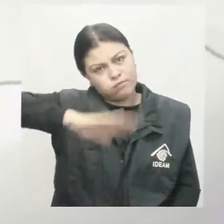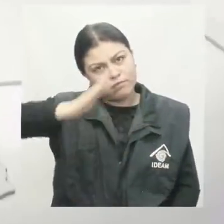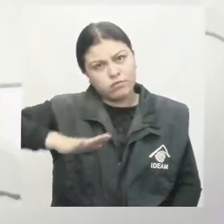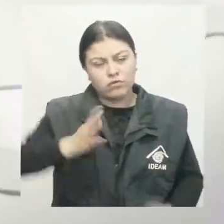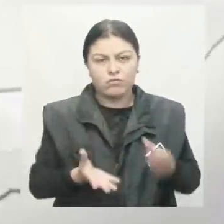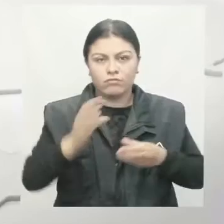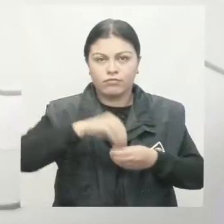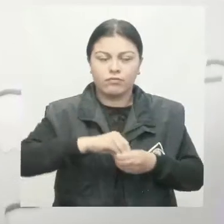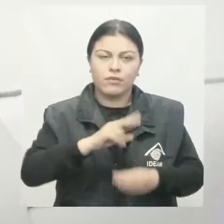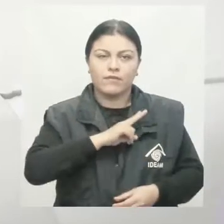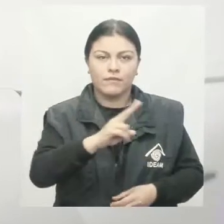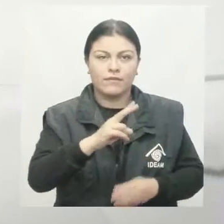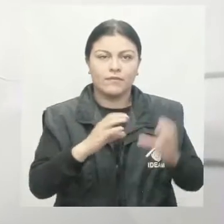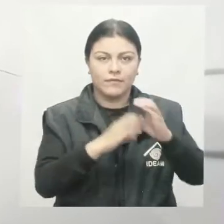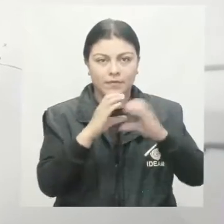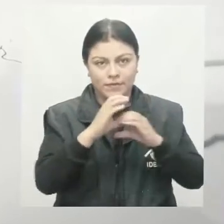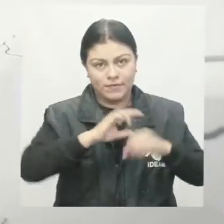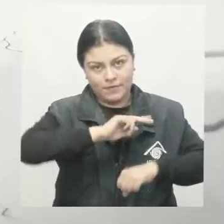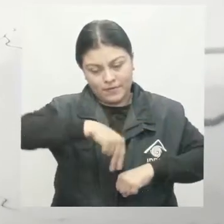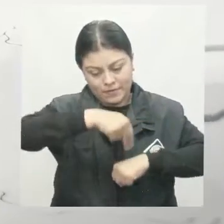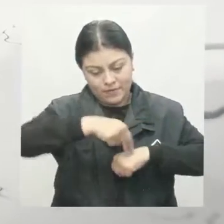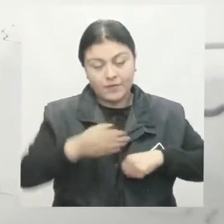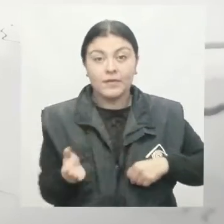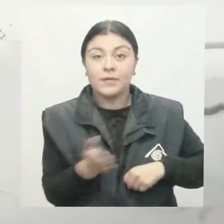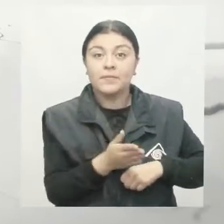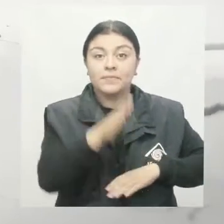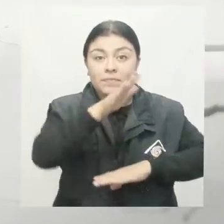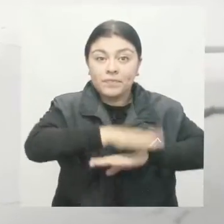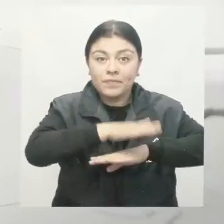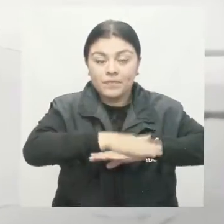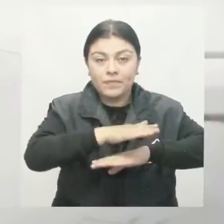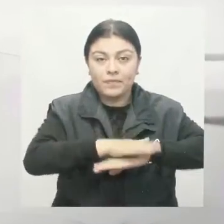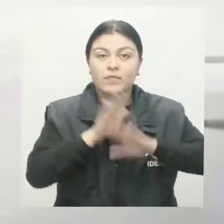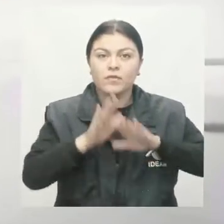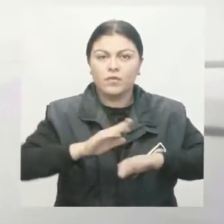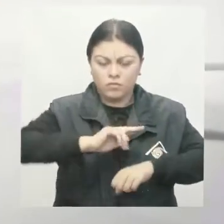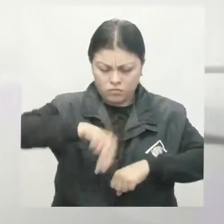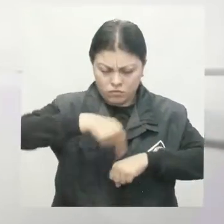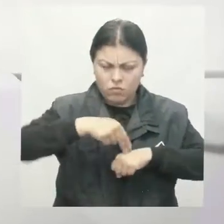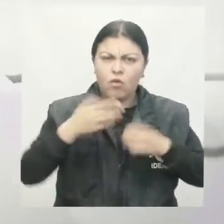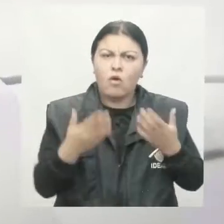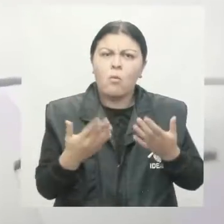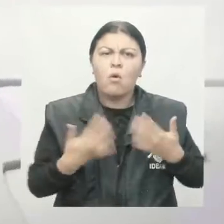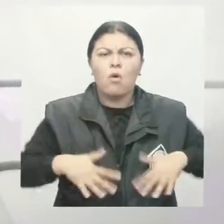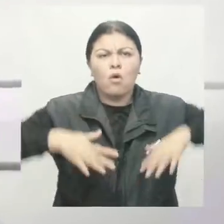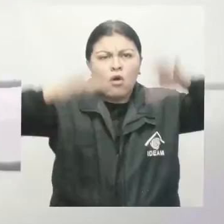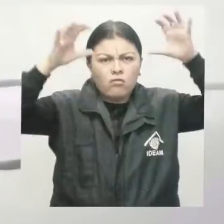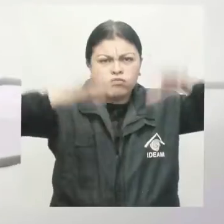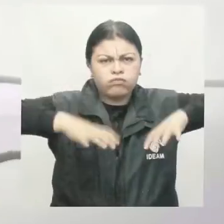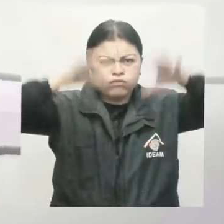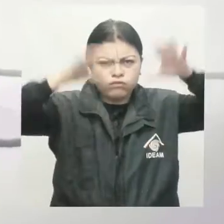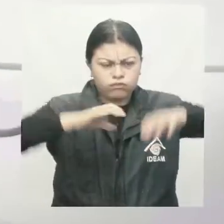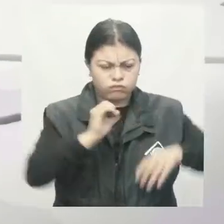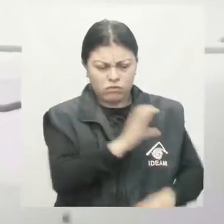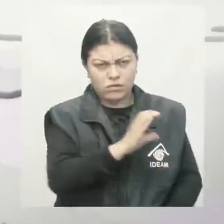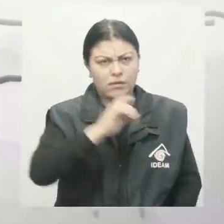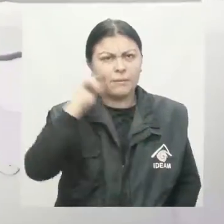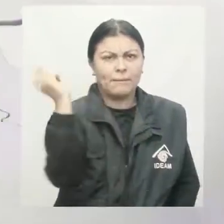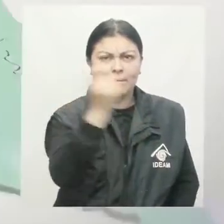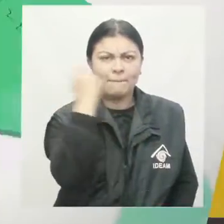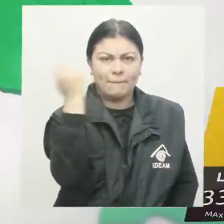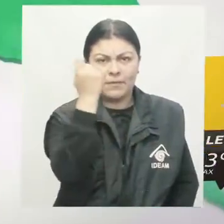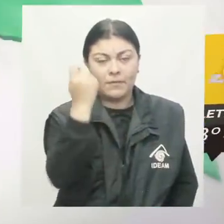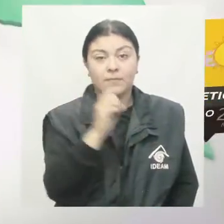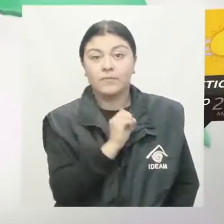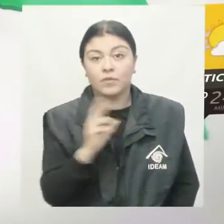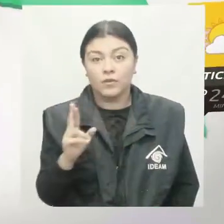Valle, Cauca y Nariño. La tarde en los llanos orientales estima cielo cubierto con presencia de lluvias en el occidente del Meta, al oriente del